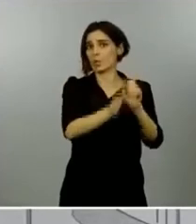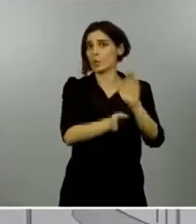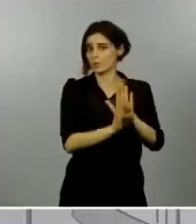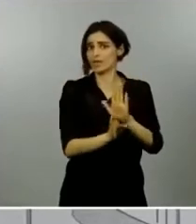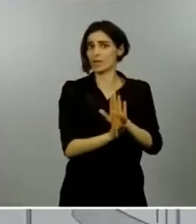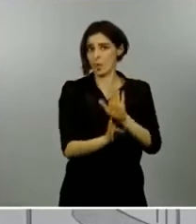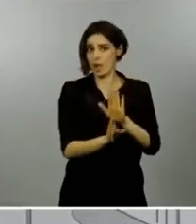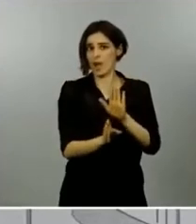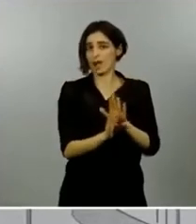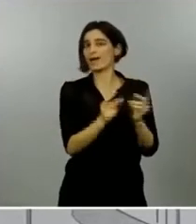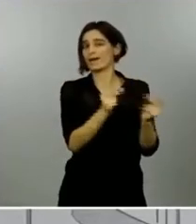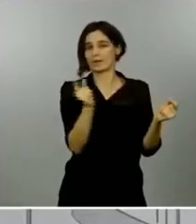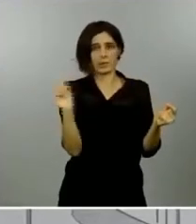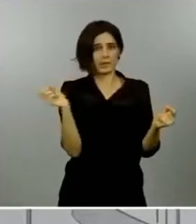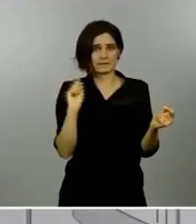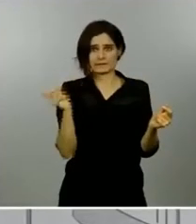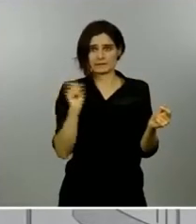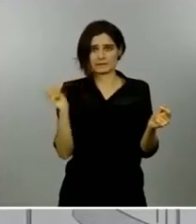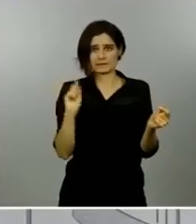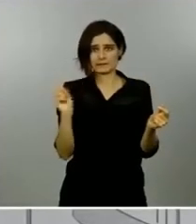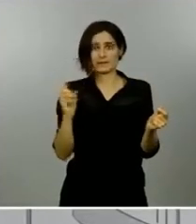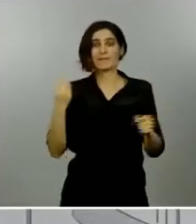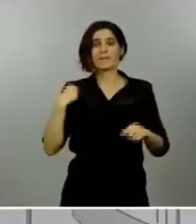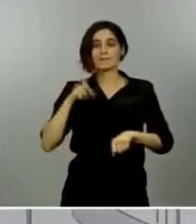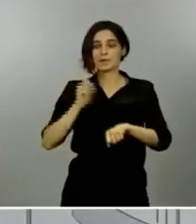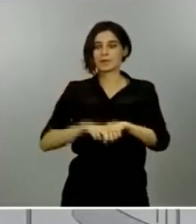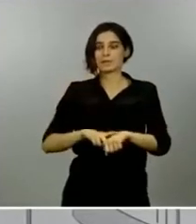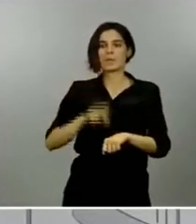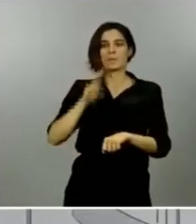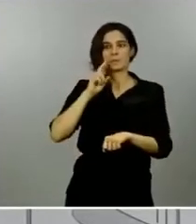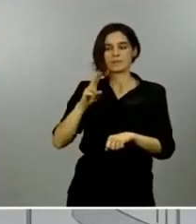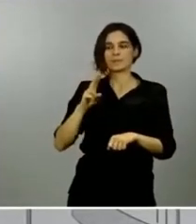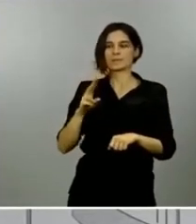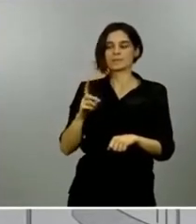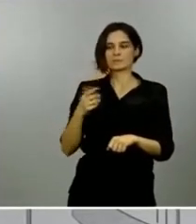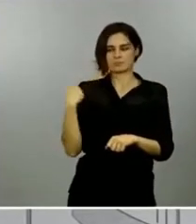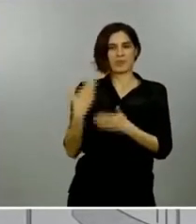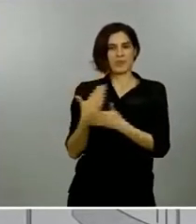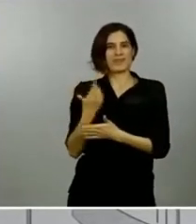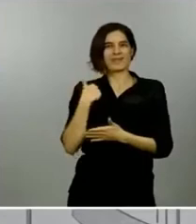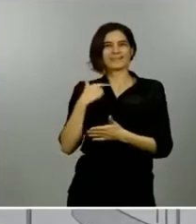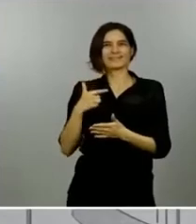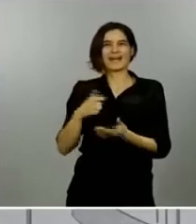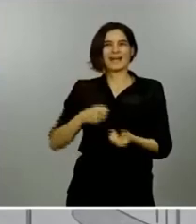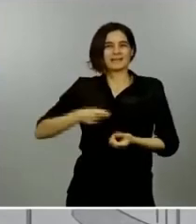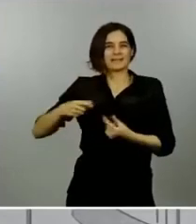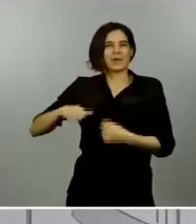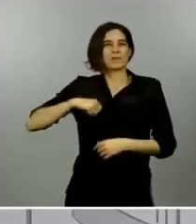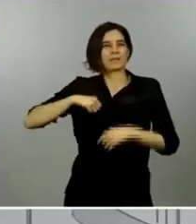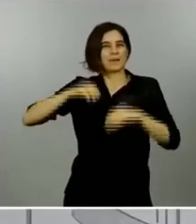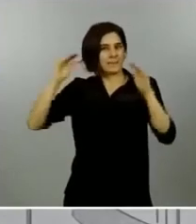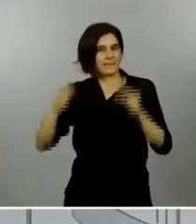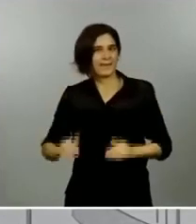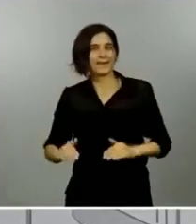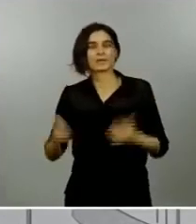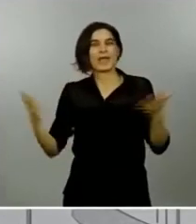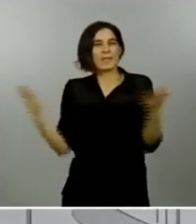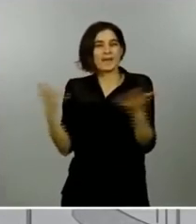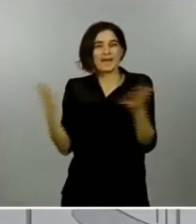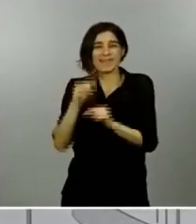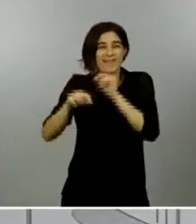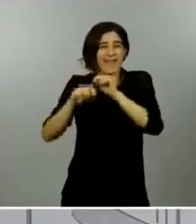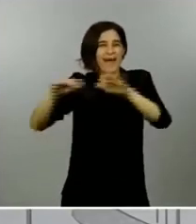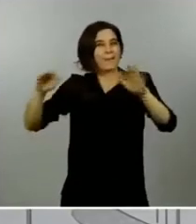que vamos avanzando en la superación de la emergencia sanitaria como estamos viendo durante estos últimos días, tenemos que encarar las otras dos crisis provocadas por